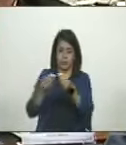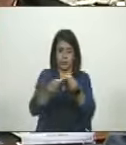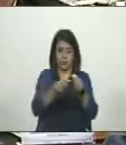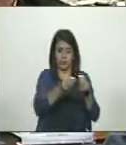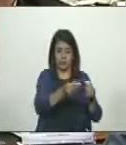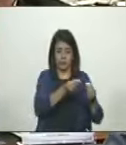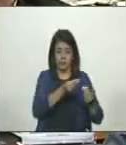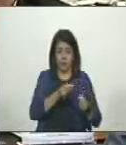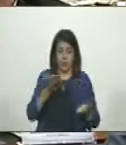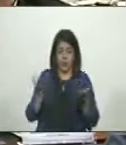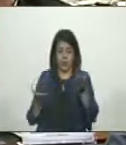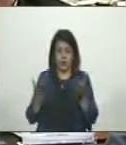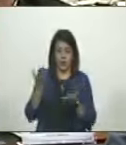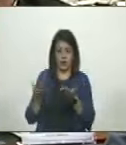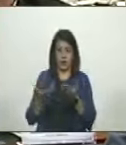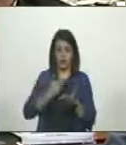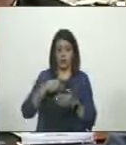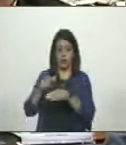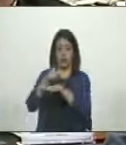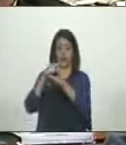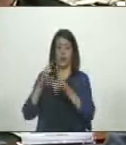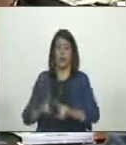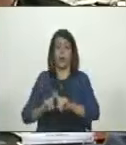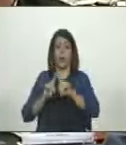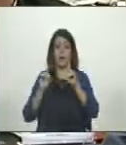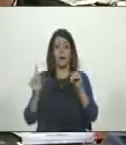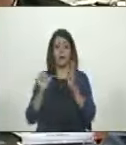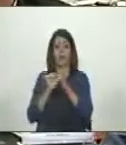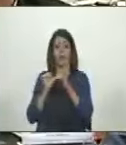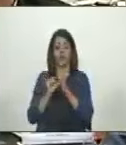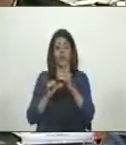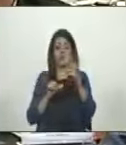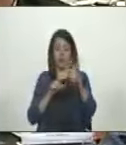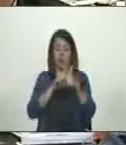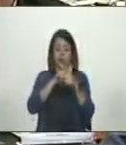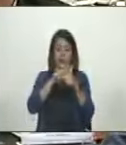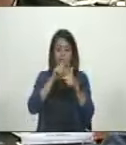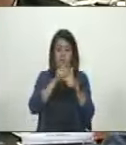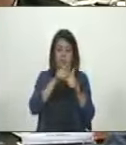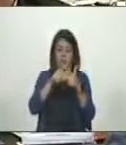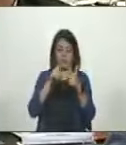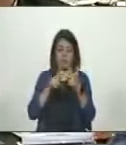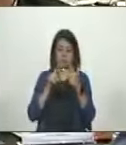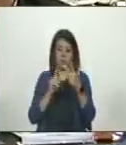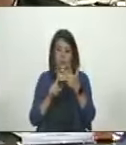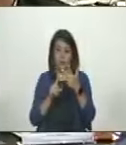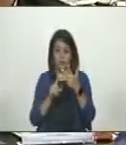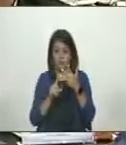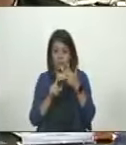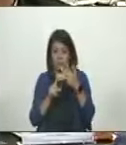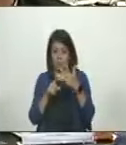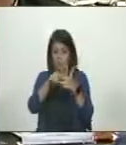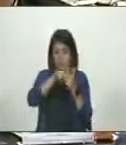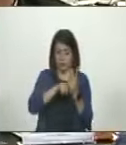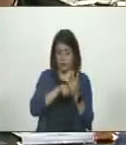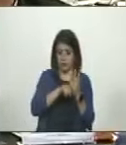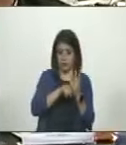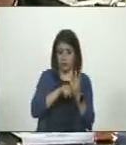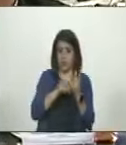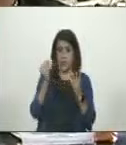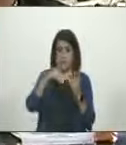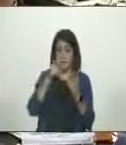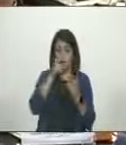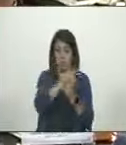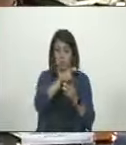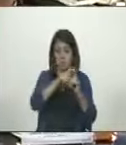para beneficiar a nuestros gobernadores. Y dos terceras partes de todas las alcaldías, incluyendo las más pobladas, la